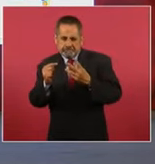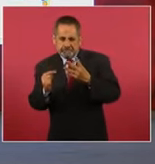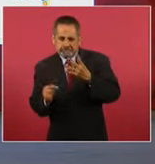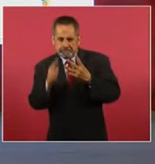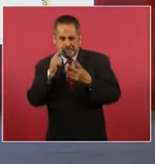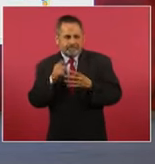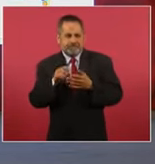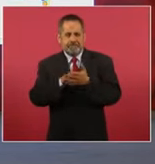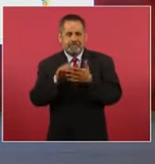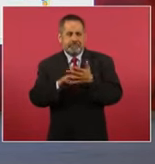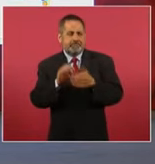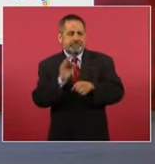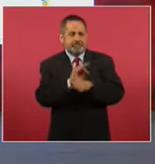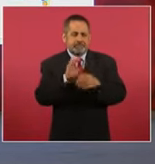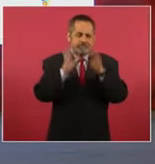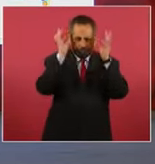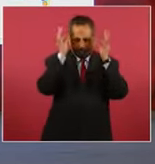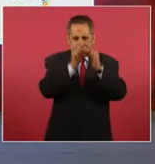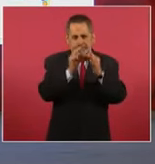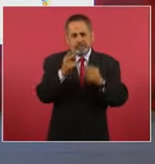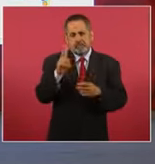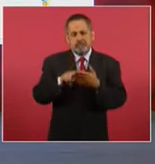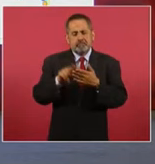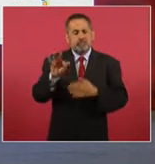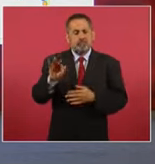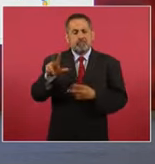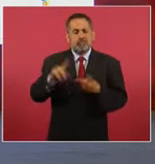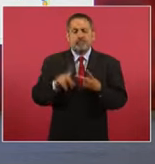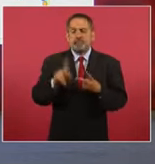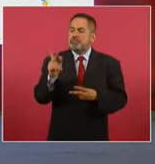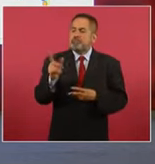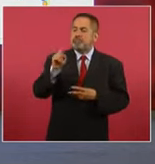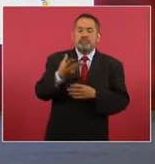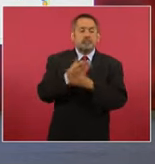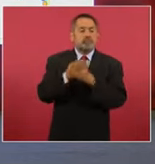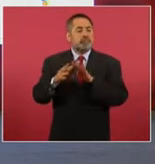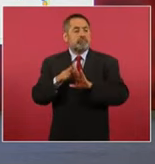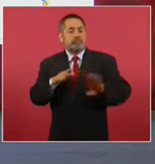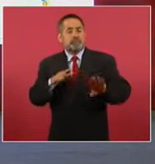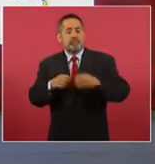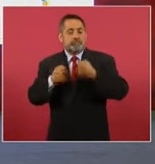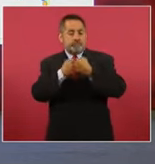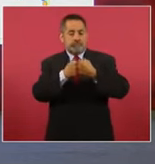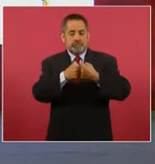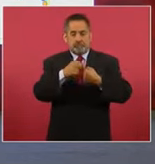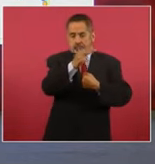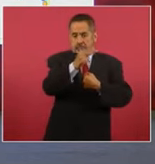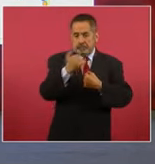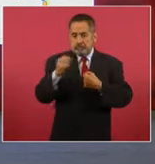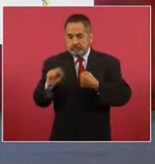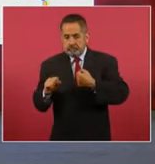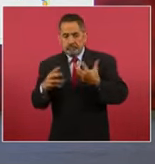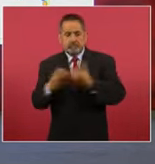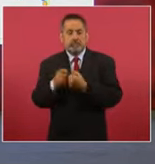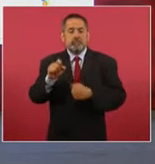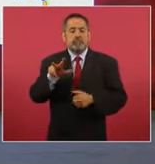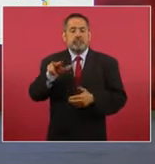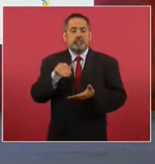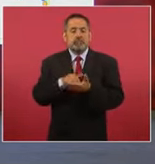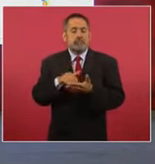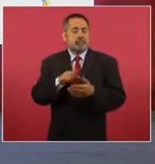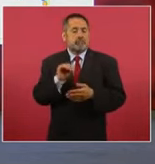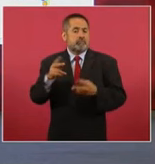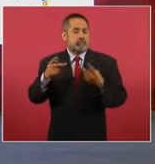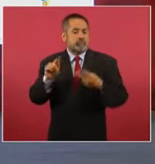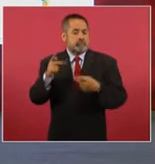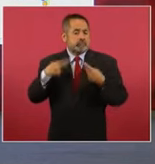de las aduanas 2 mil 48. Plan de Migración y Desarrollo de la Frontera Norte-Sur 28 mil 971